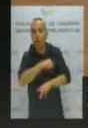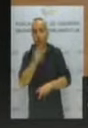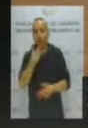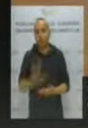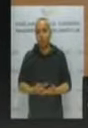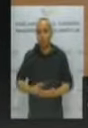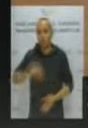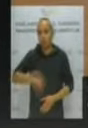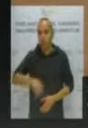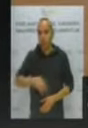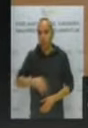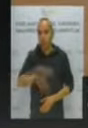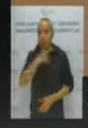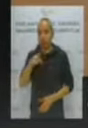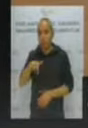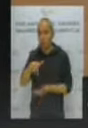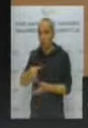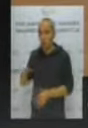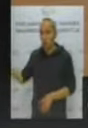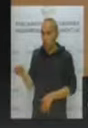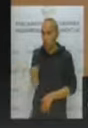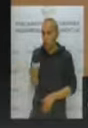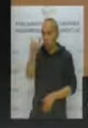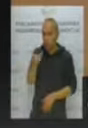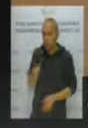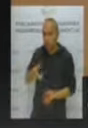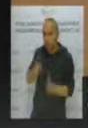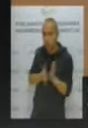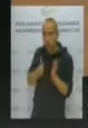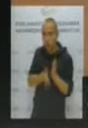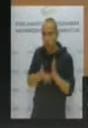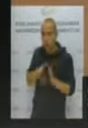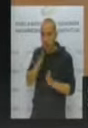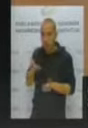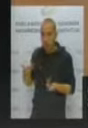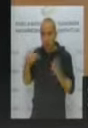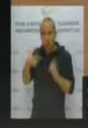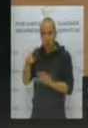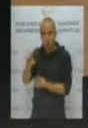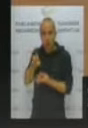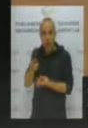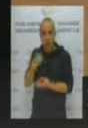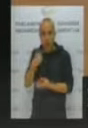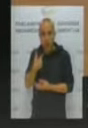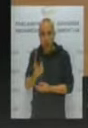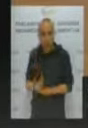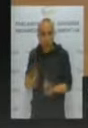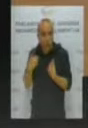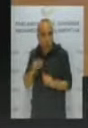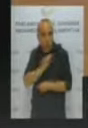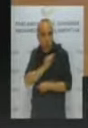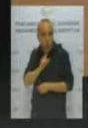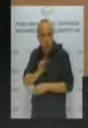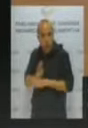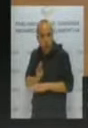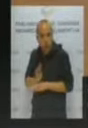usted va a comparecer, tiene que comparecer como responsable de Hacienda, que es el encargado de custodiar esos datos informáticos.